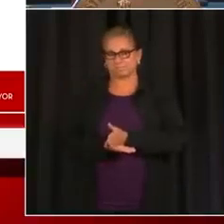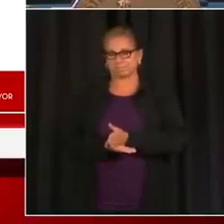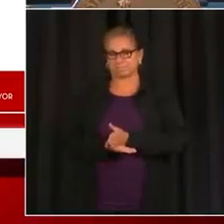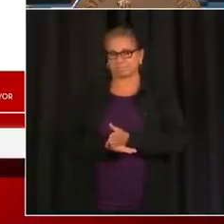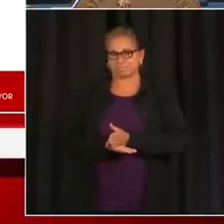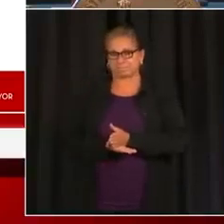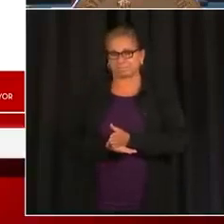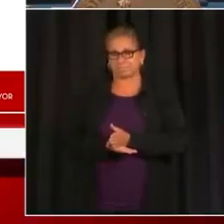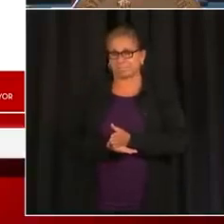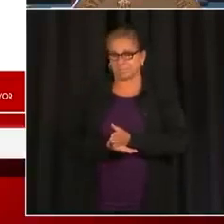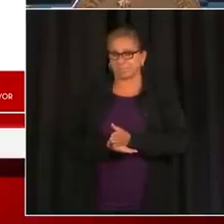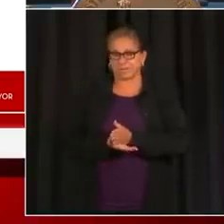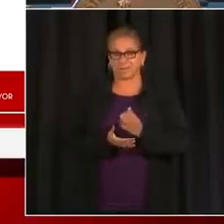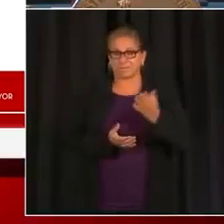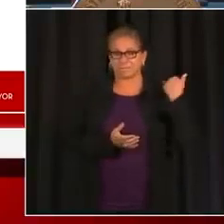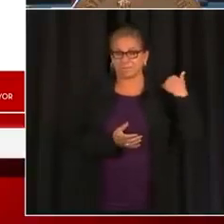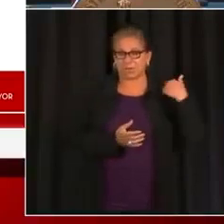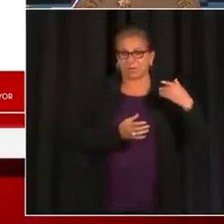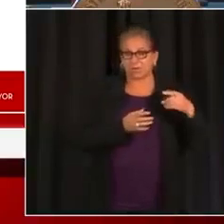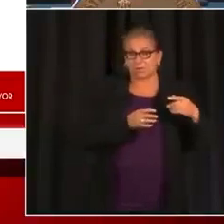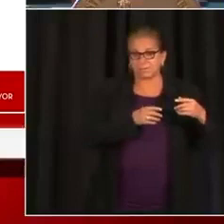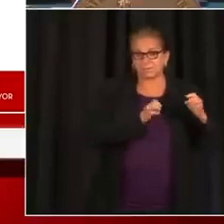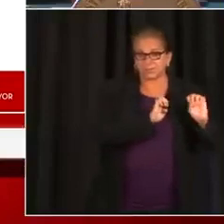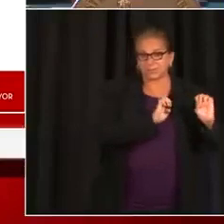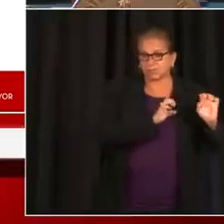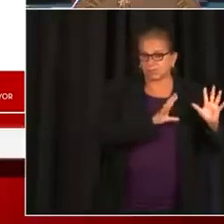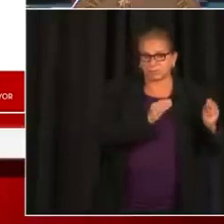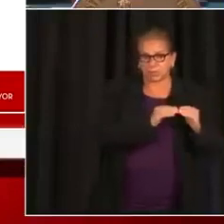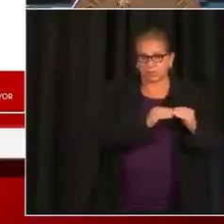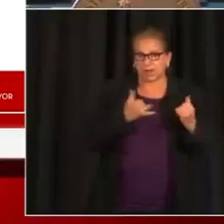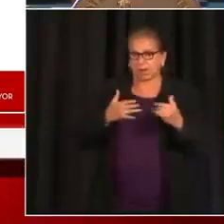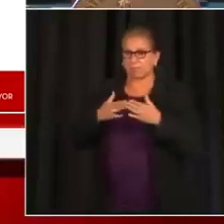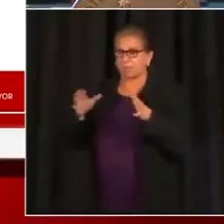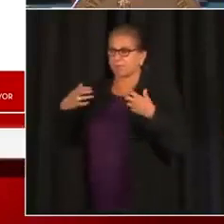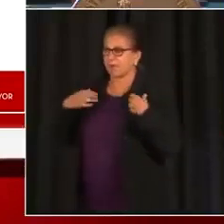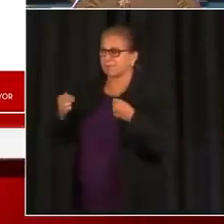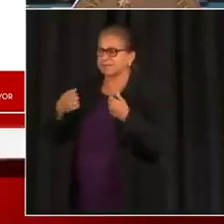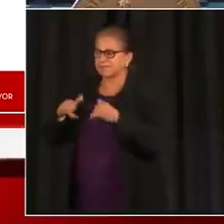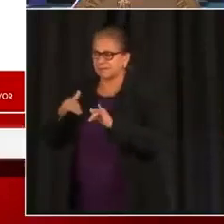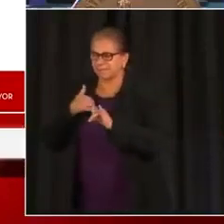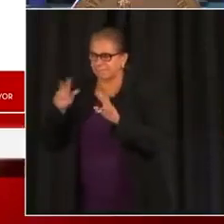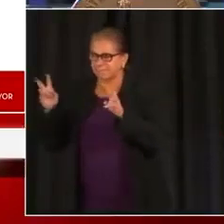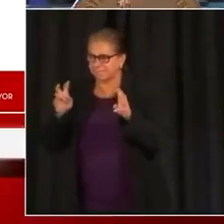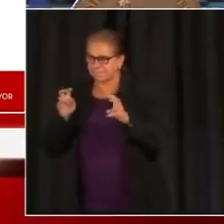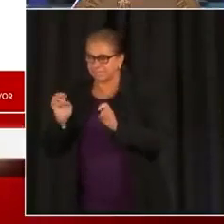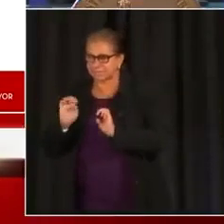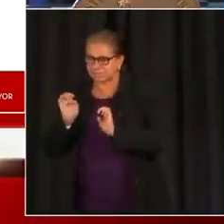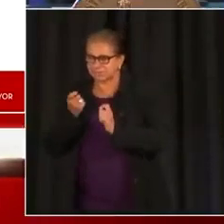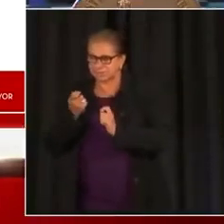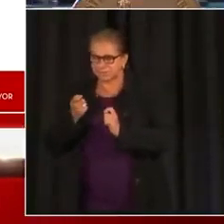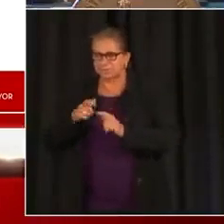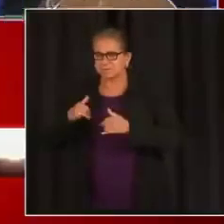Continúa la emergencia pública y nuestra experiencia con la